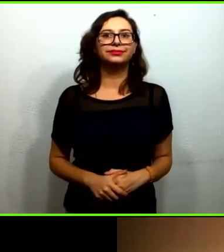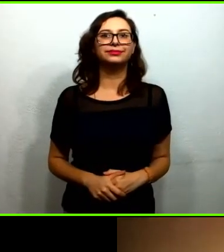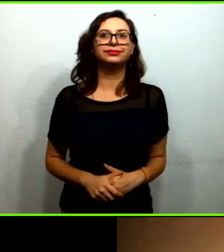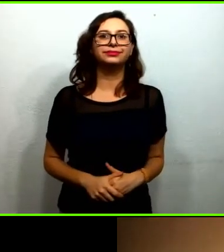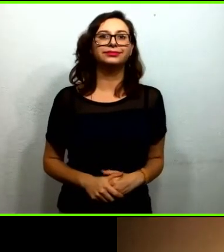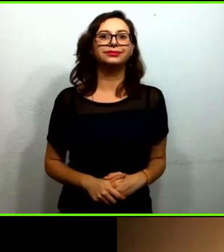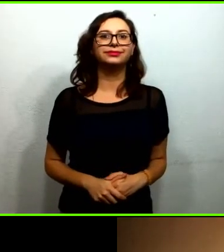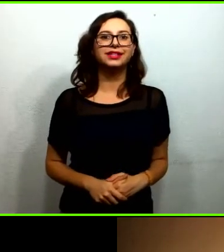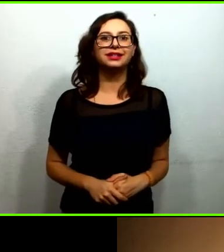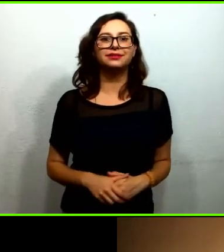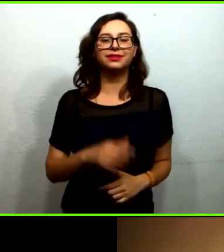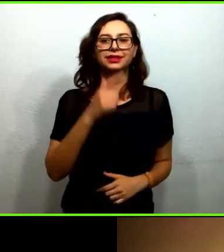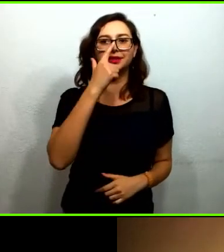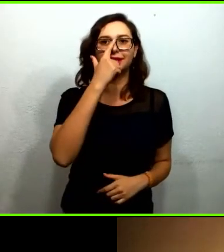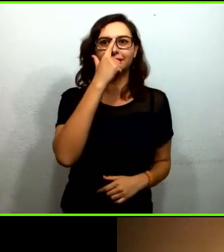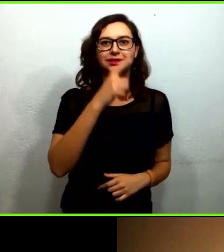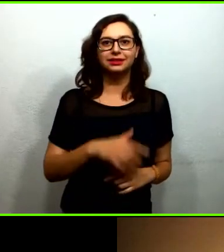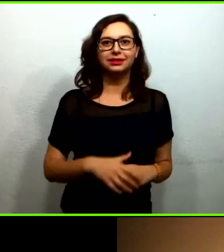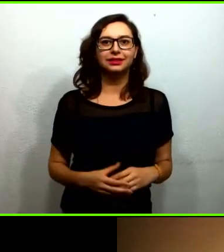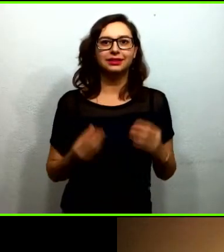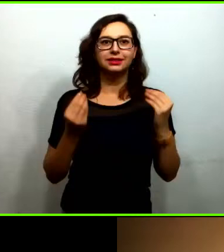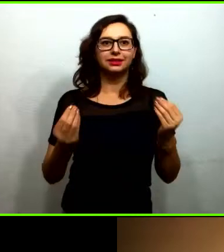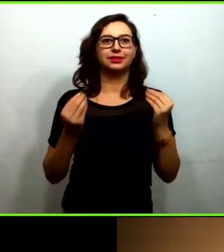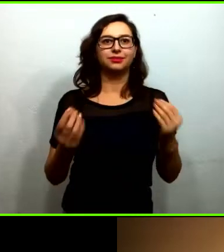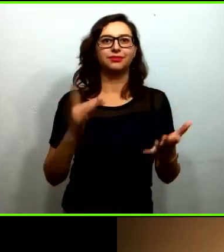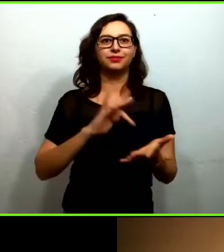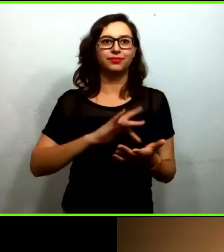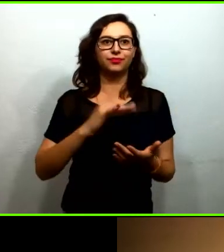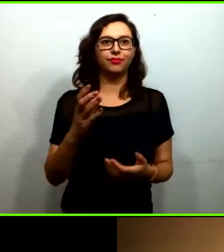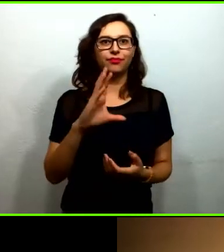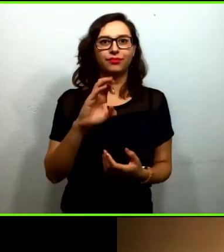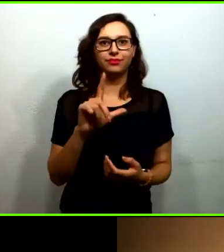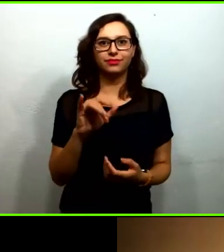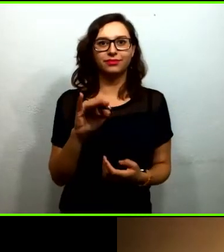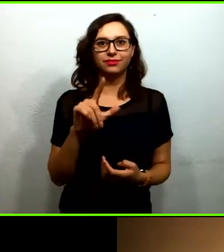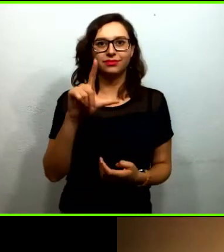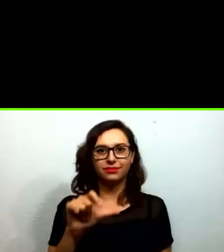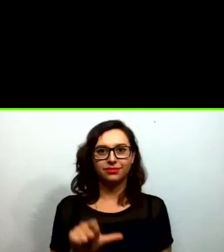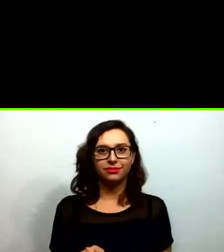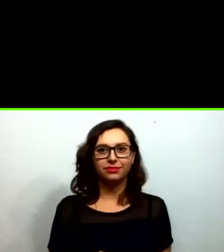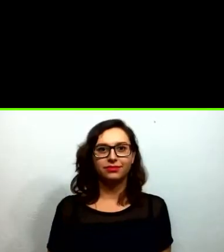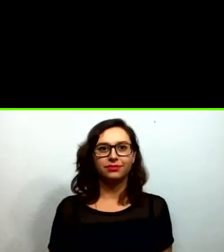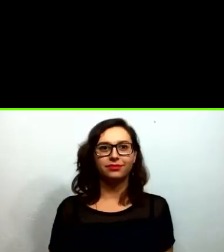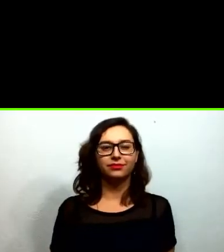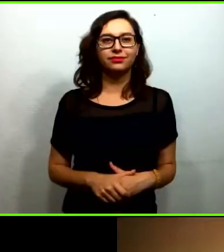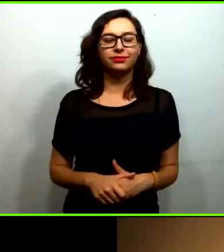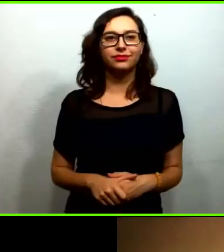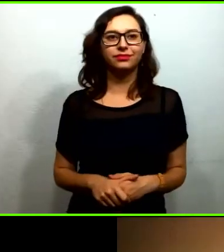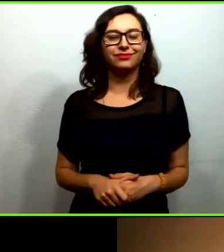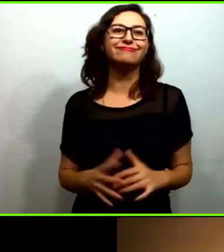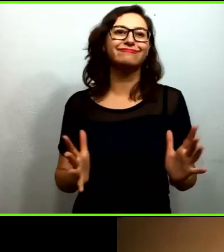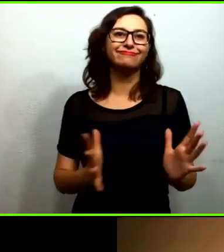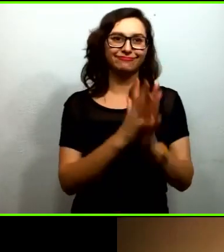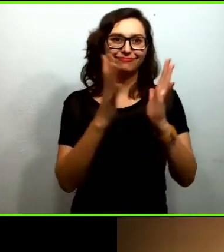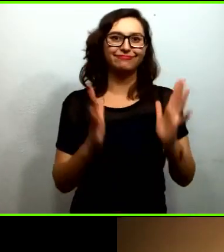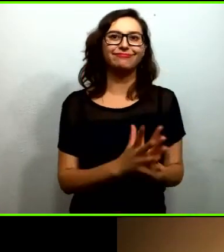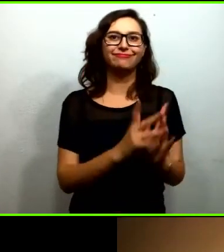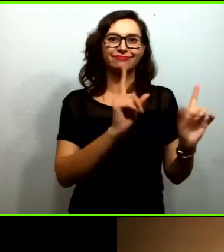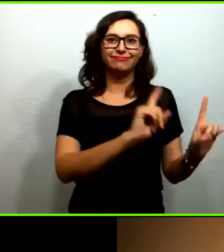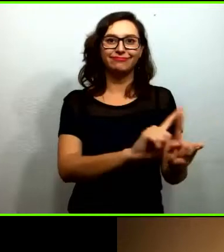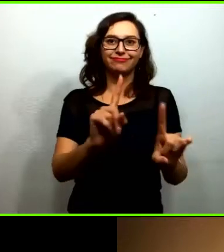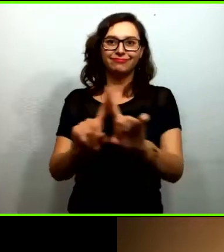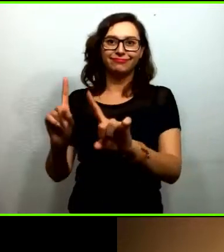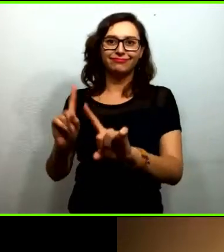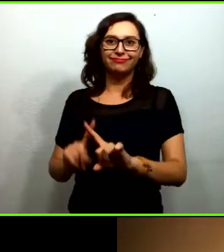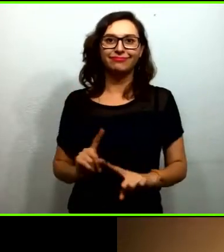muchísimas gracias Cecilia la verdad que es súper interesante las participaciones y estas reflexiones finales y como